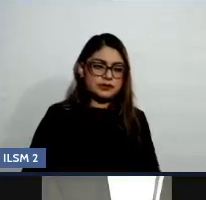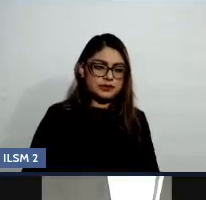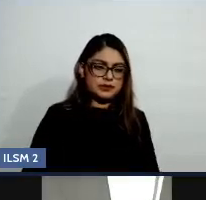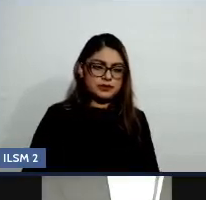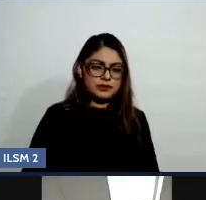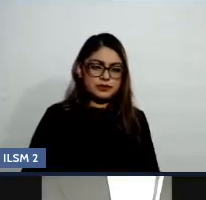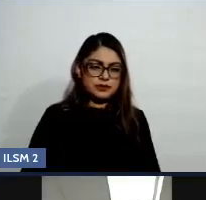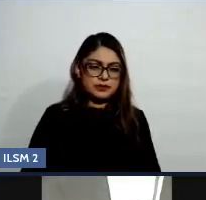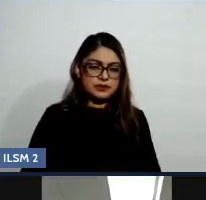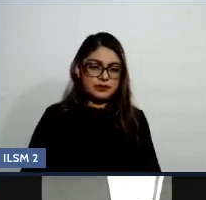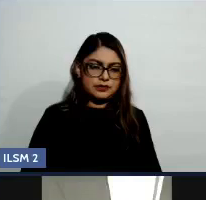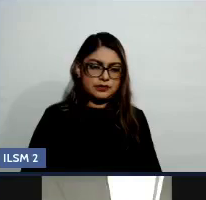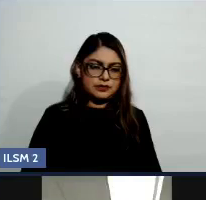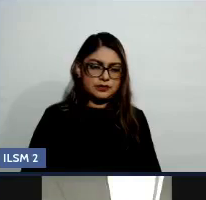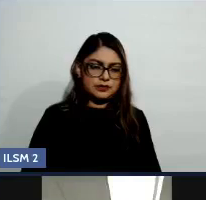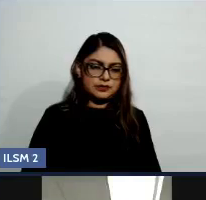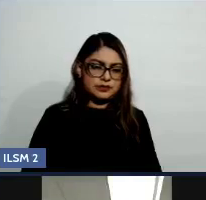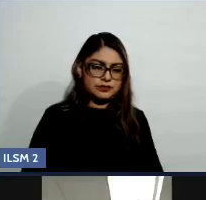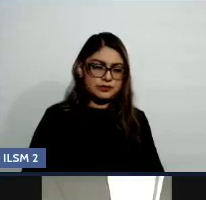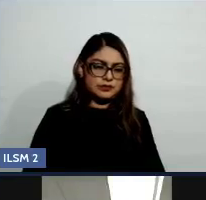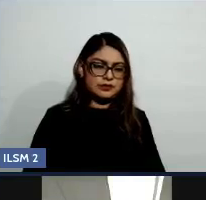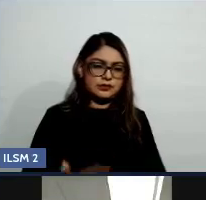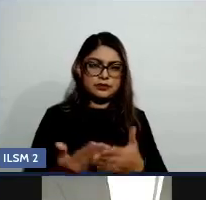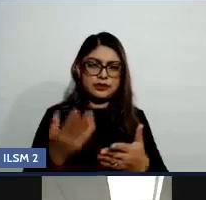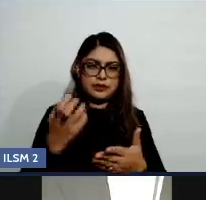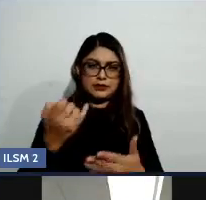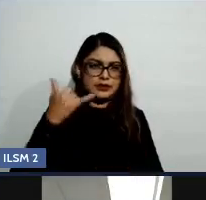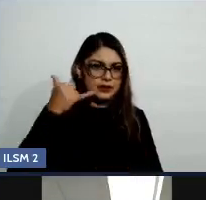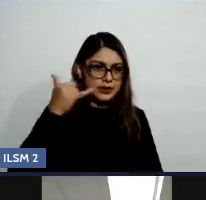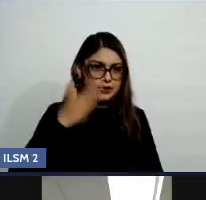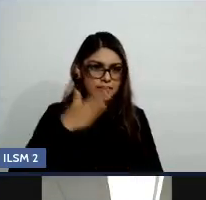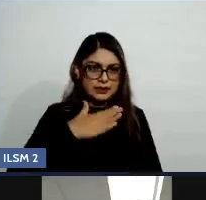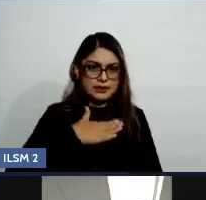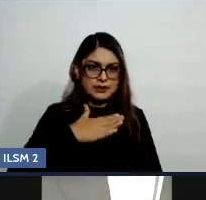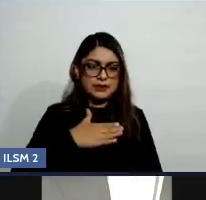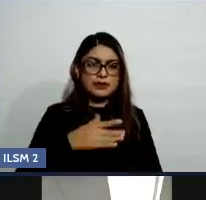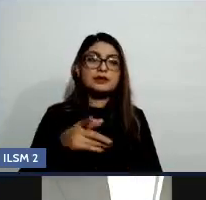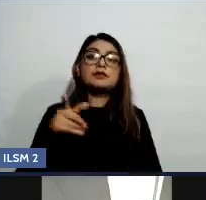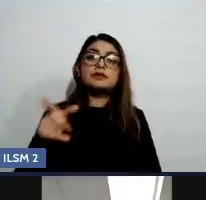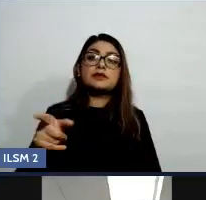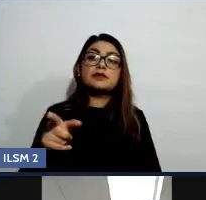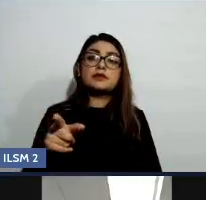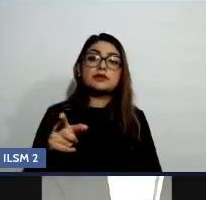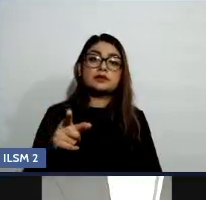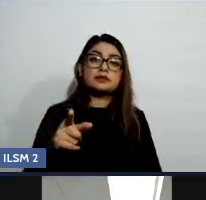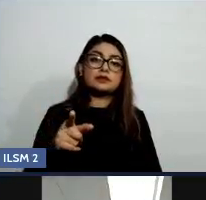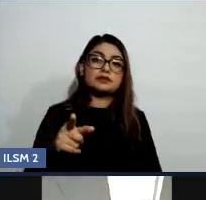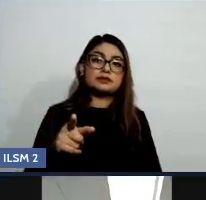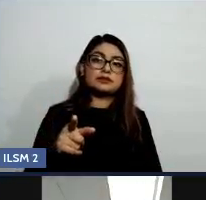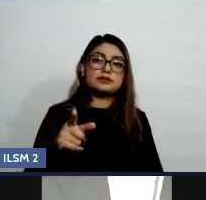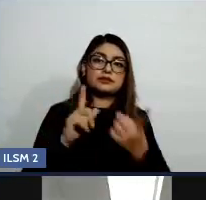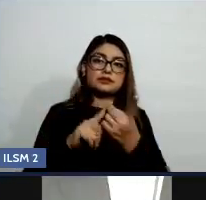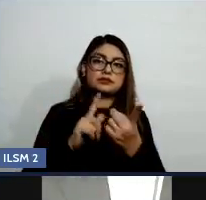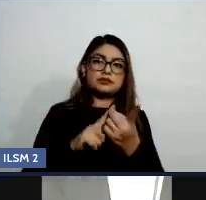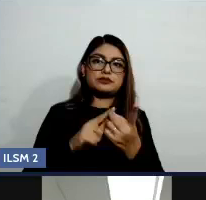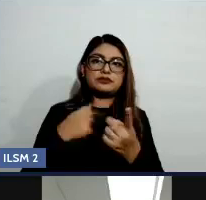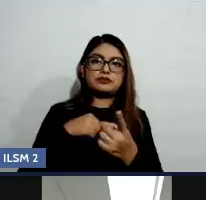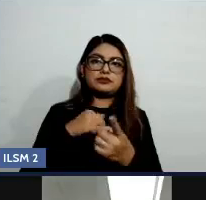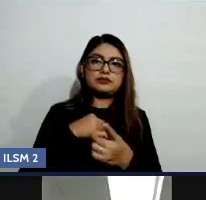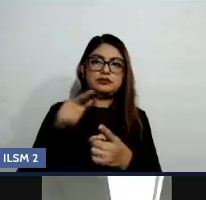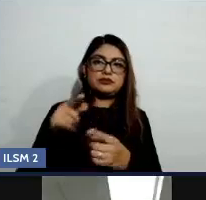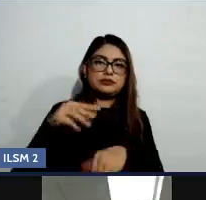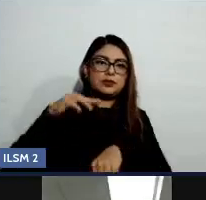este es nuestro teléfono de nuestros Ecosama Portales, donde estamos a sus órdenes para